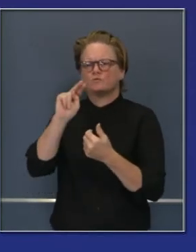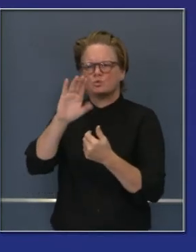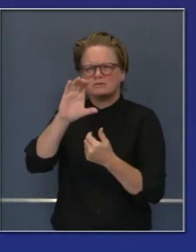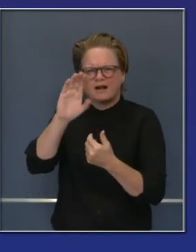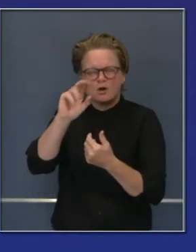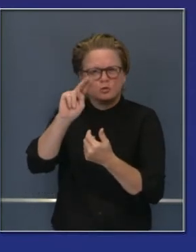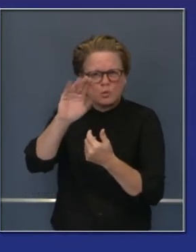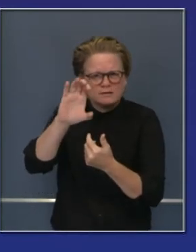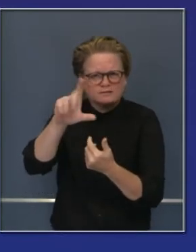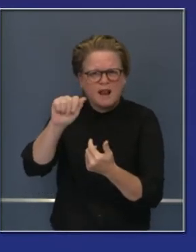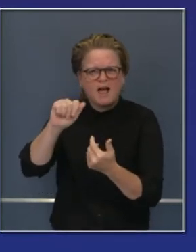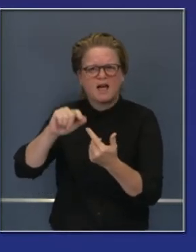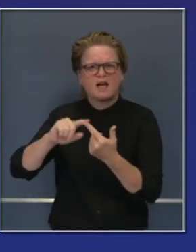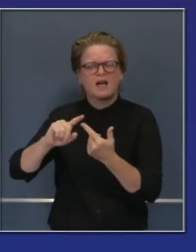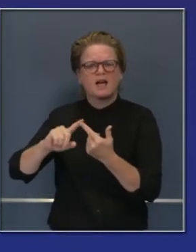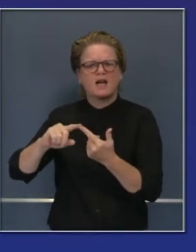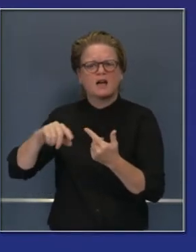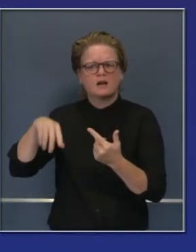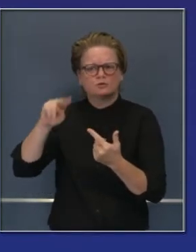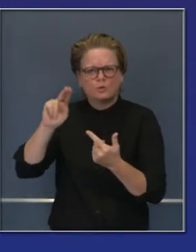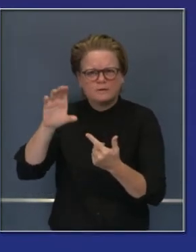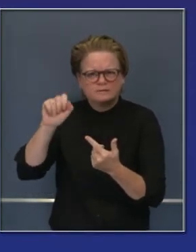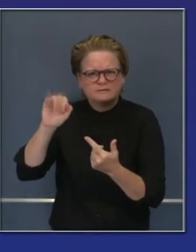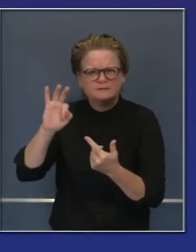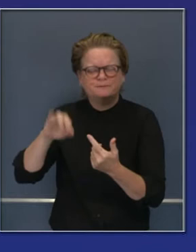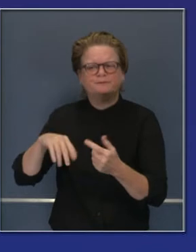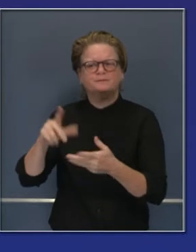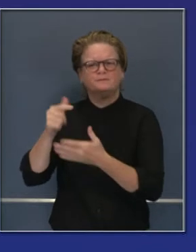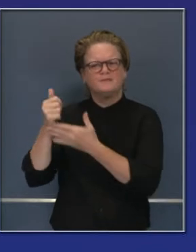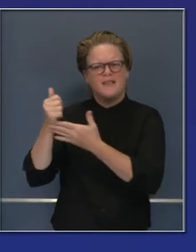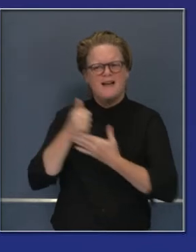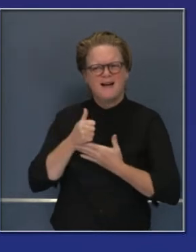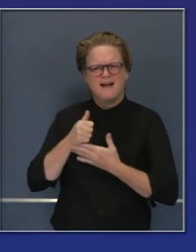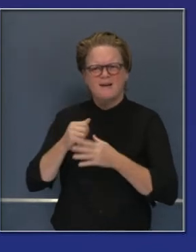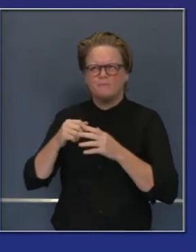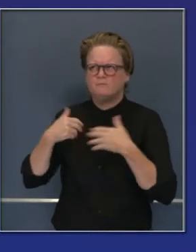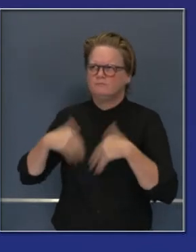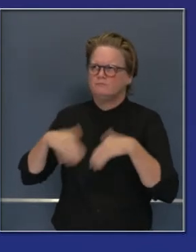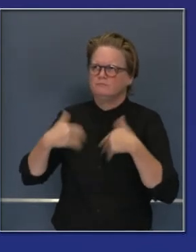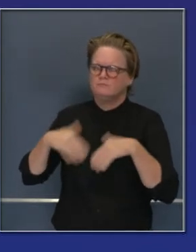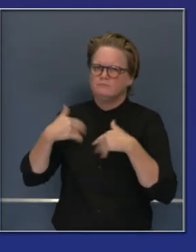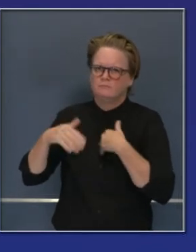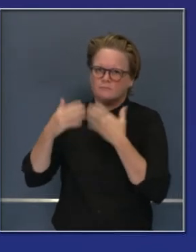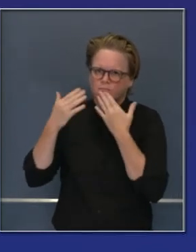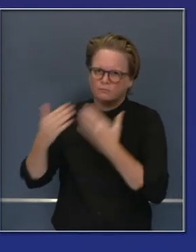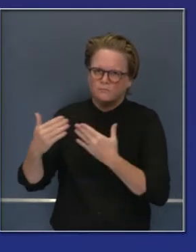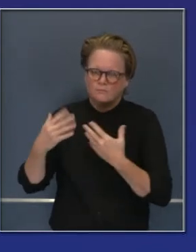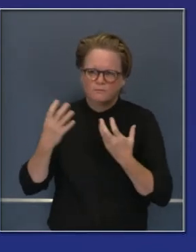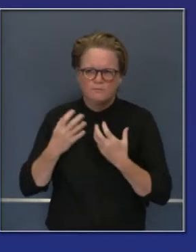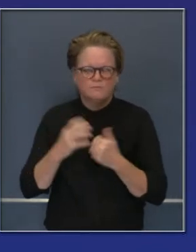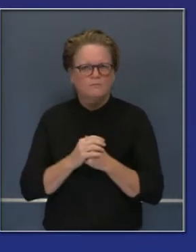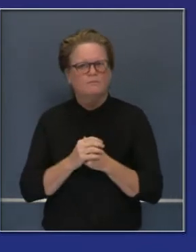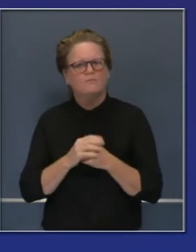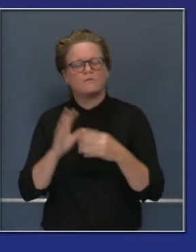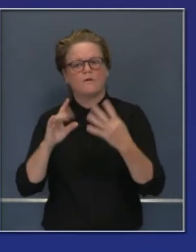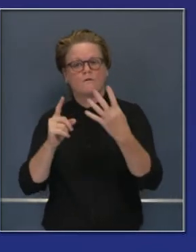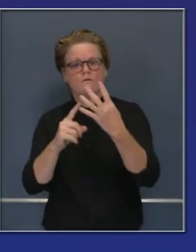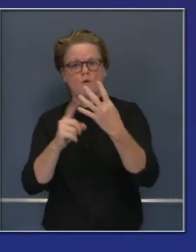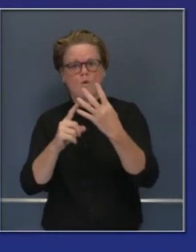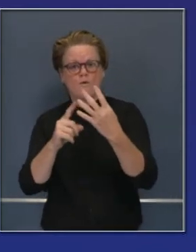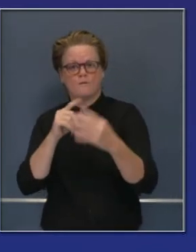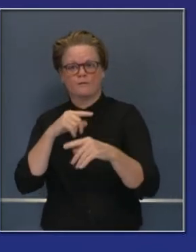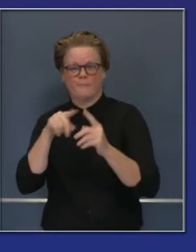En nuestros esfuerzos de rastreo, los empleados que se han desplegado para hacer eso, sumamente